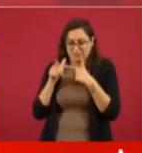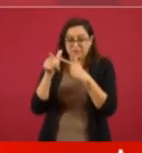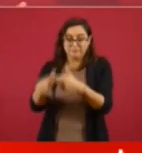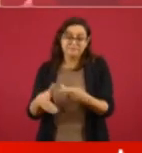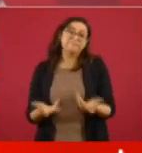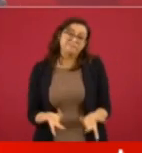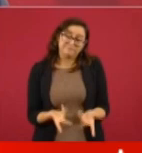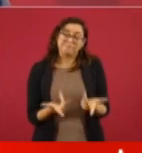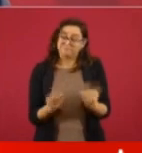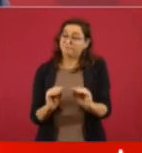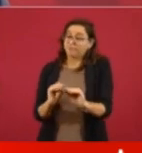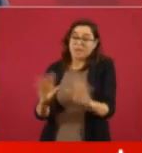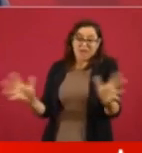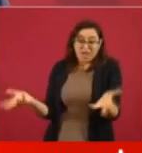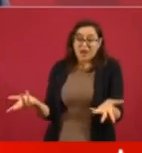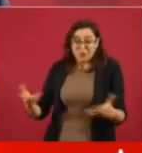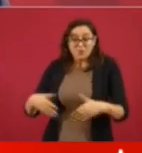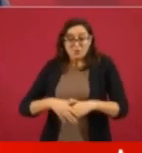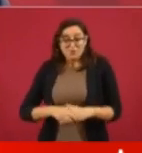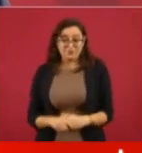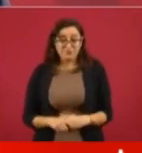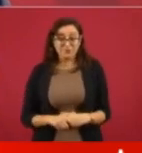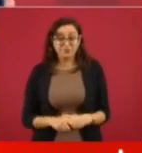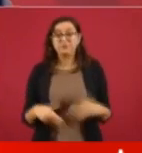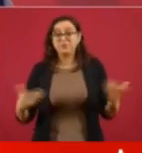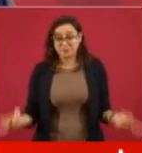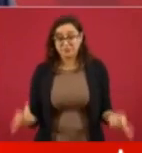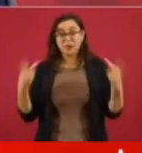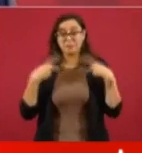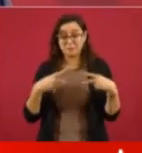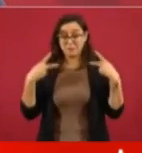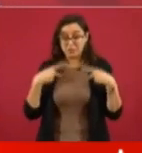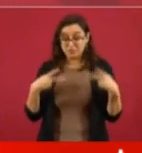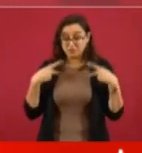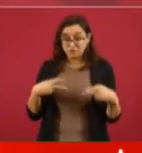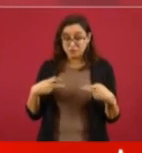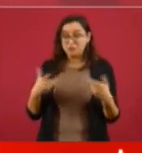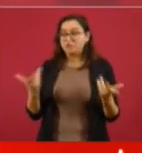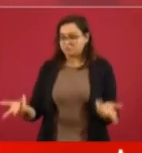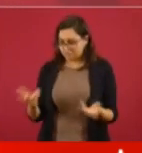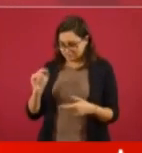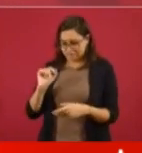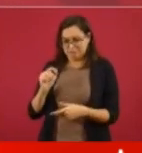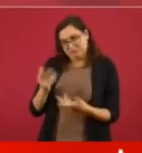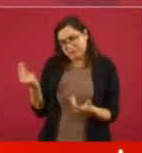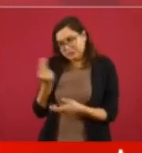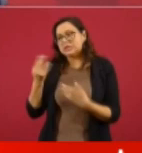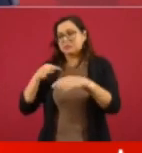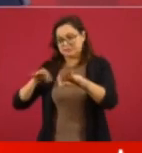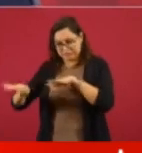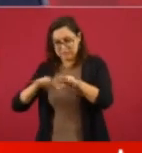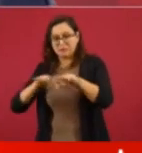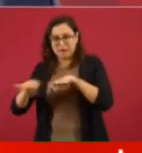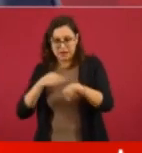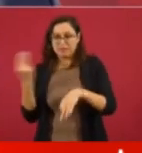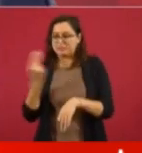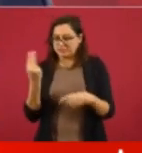hacerle la recomendación a la gente que se siga buscando la vida, porque eso es